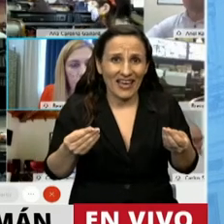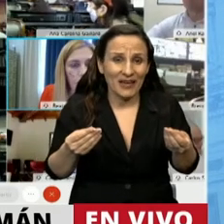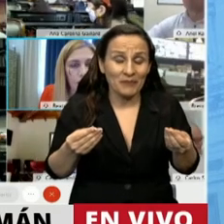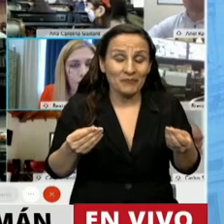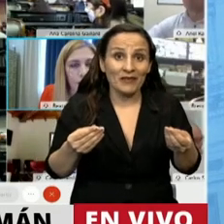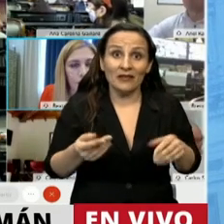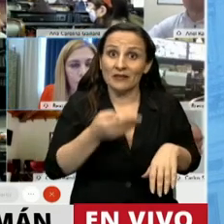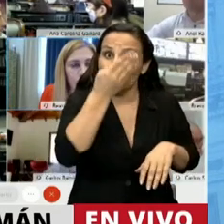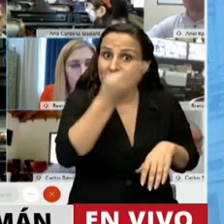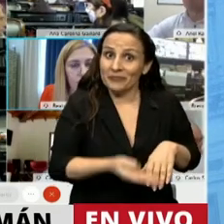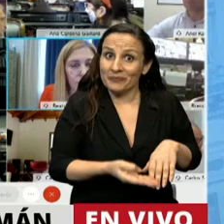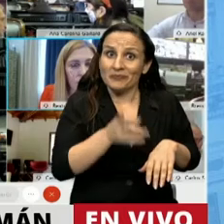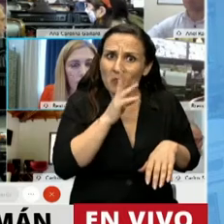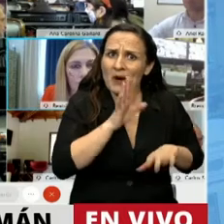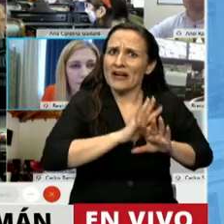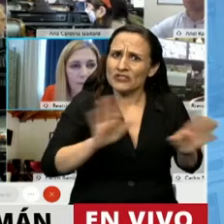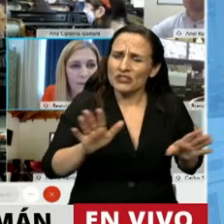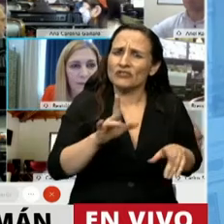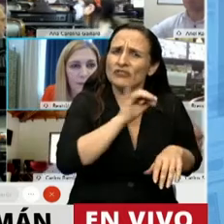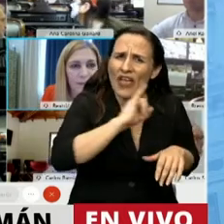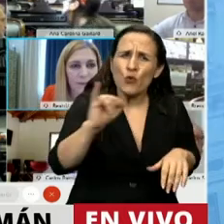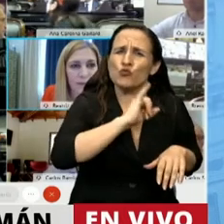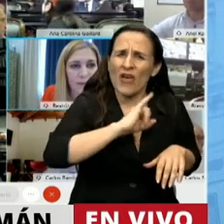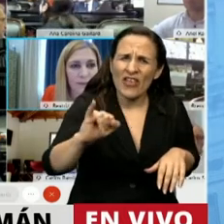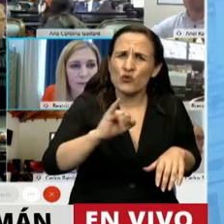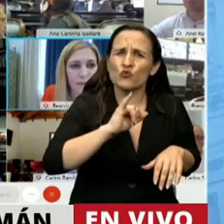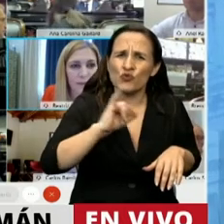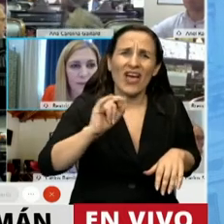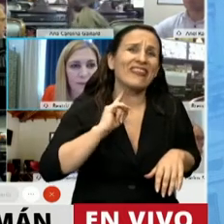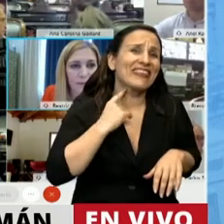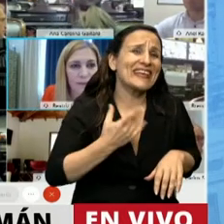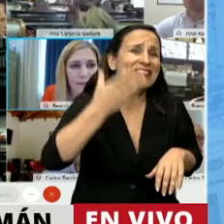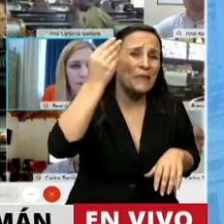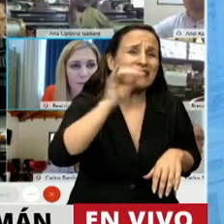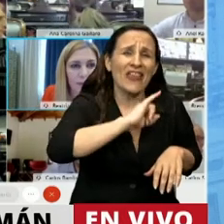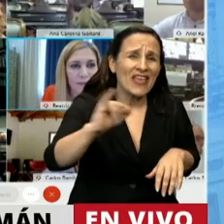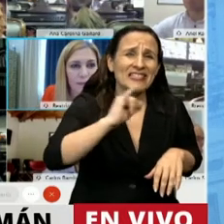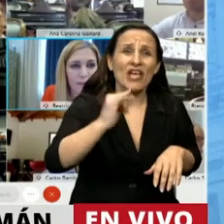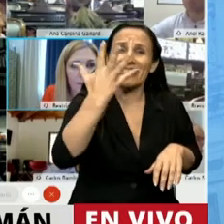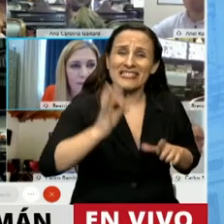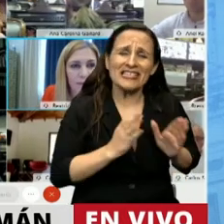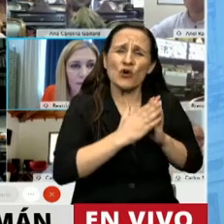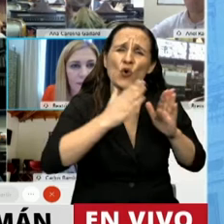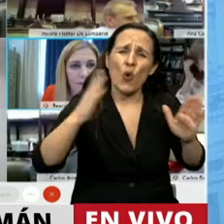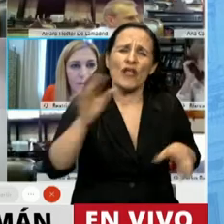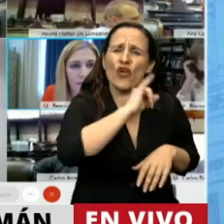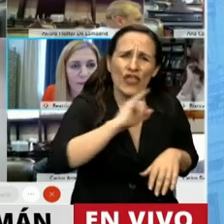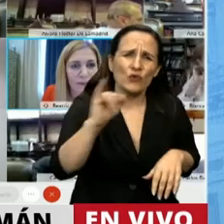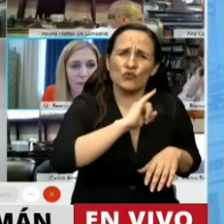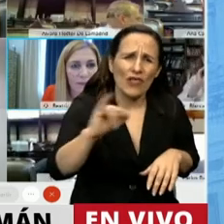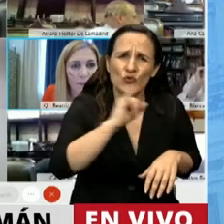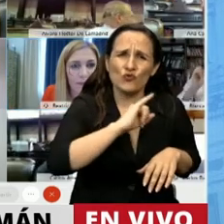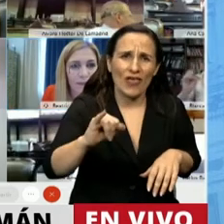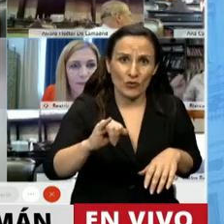que ella había denunciado durante más de 13 veces y durante 5 años a quien fue su